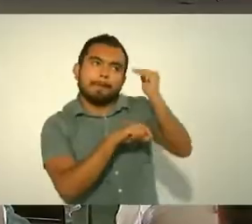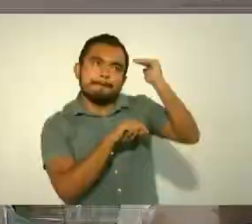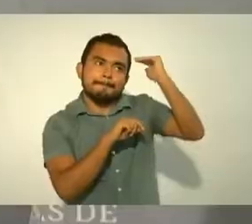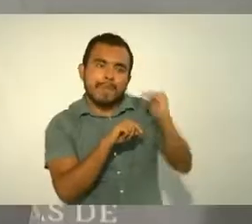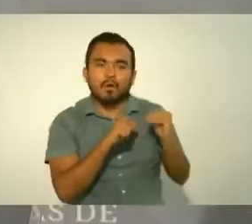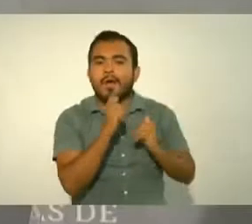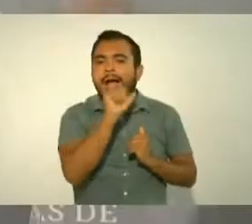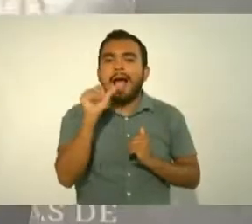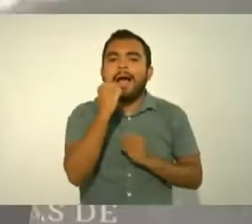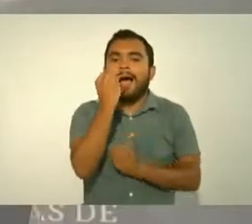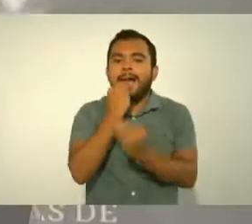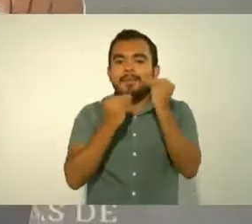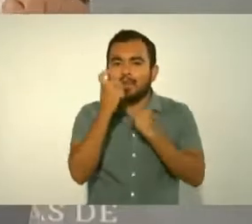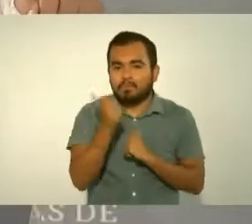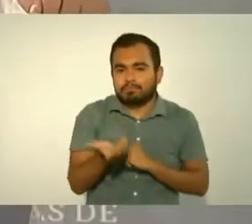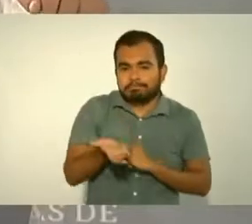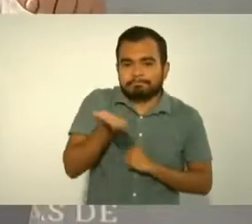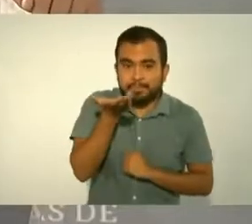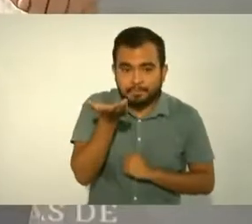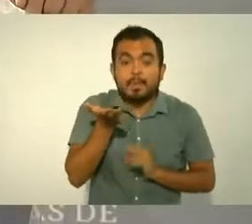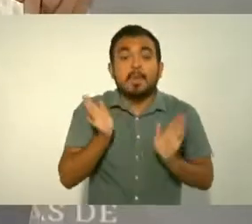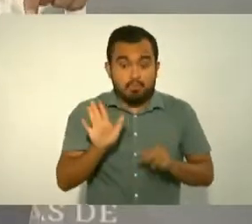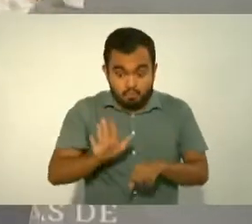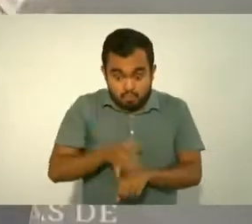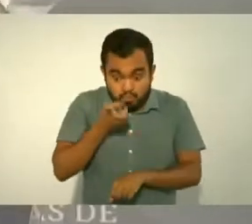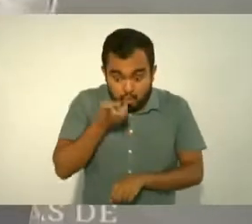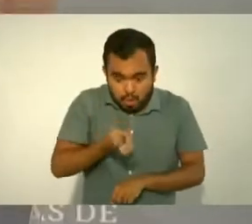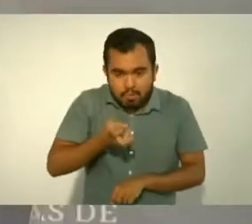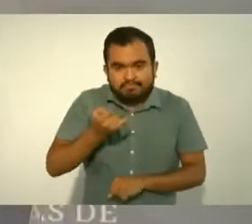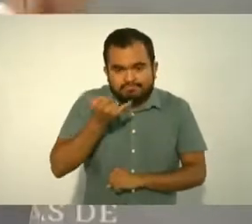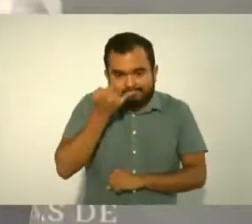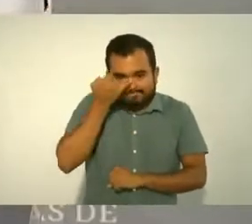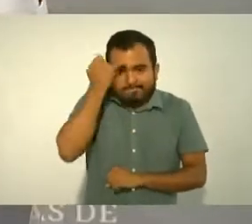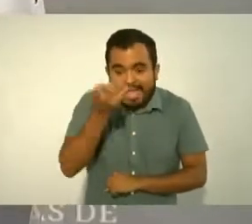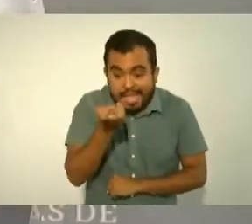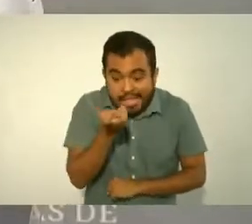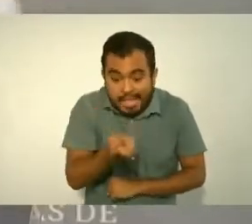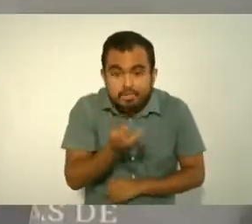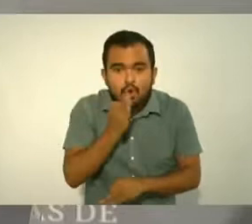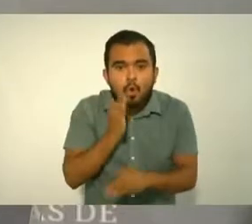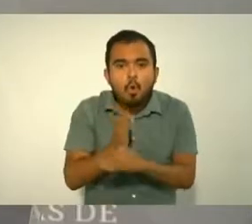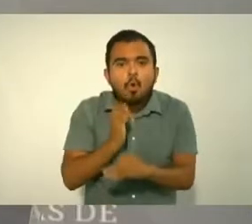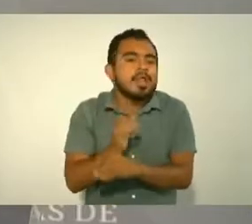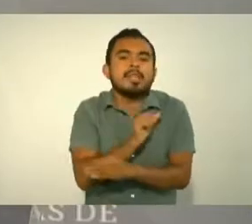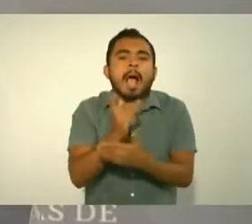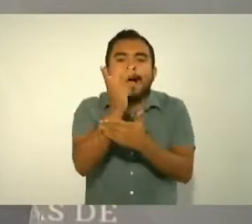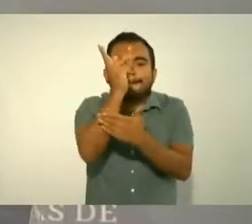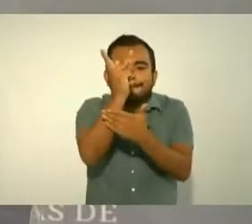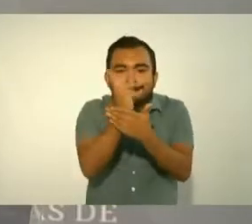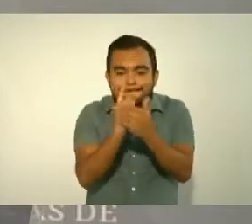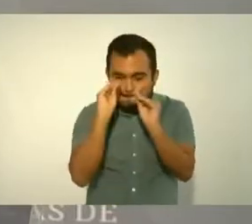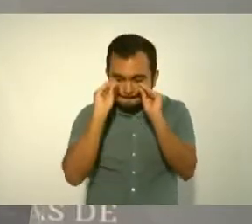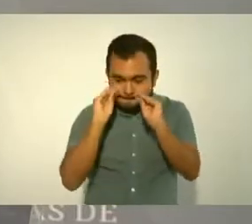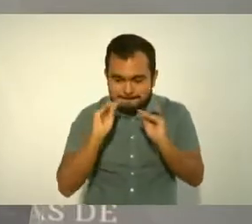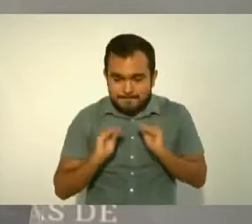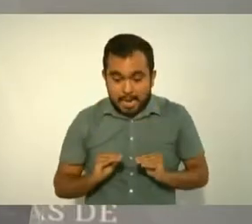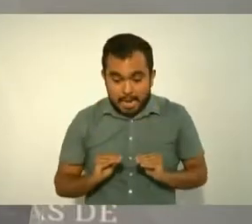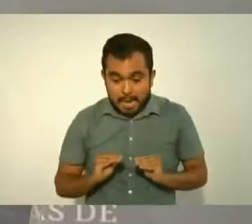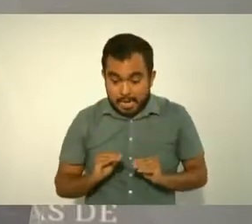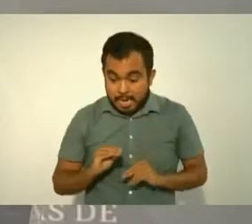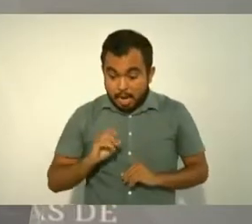es este plan vamos a producir lo que